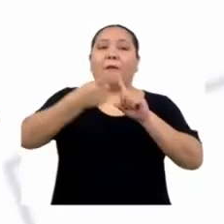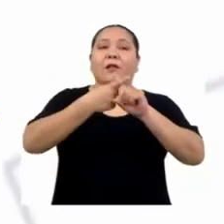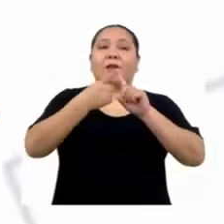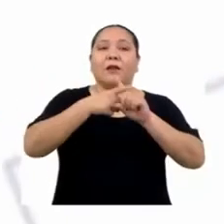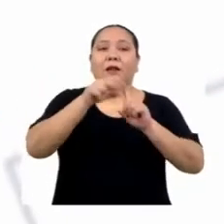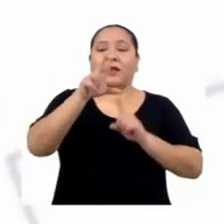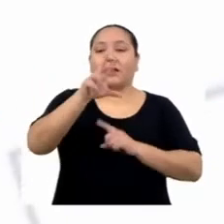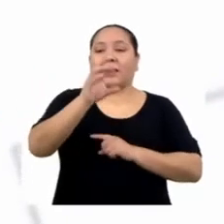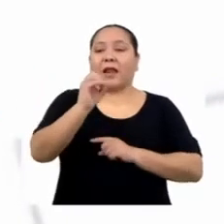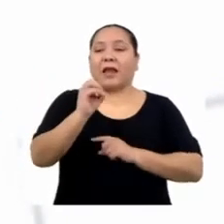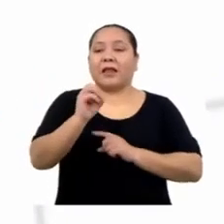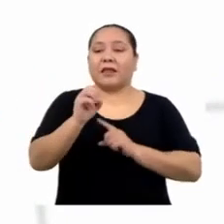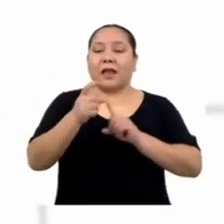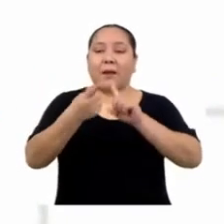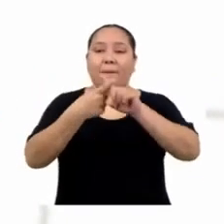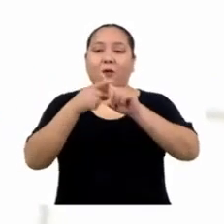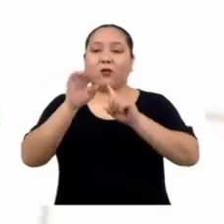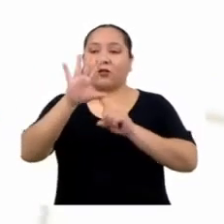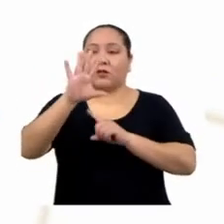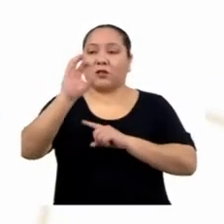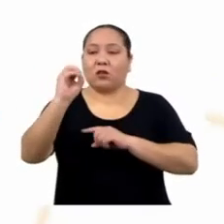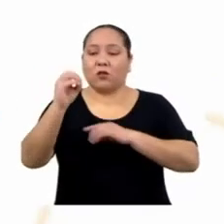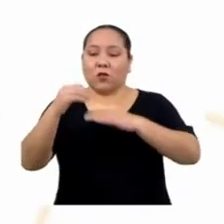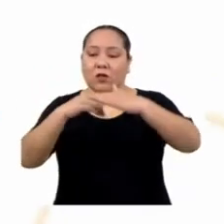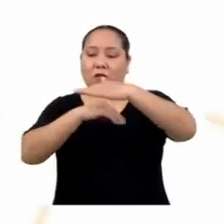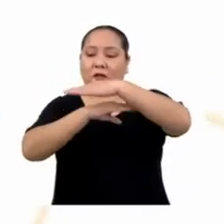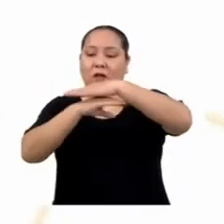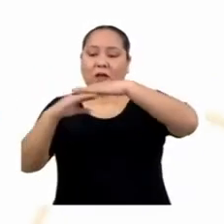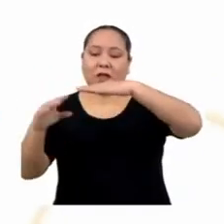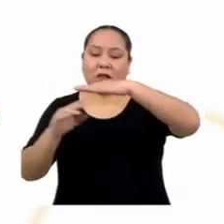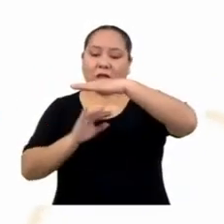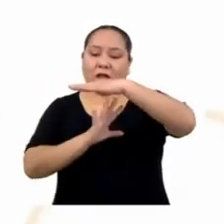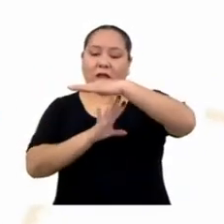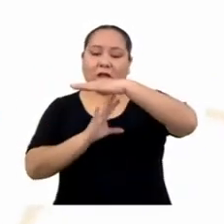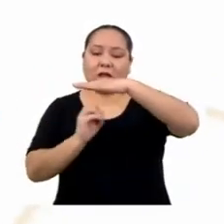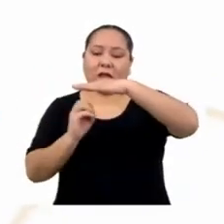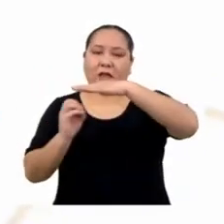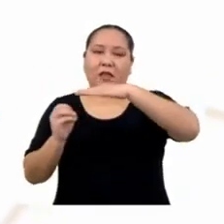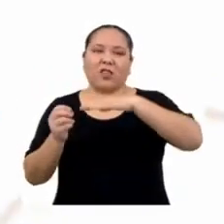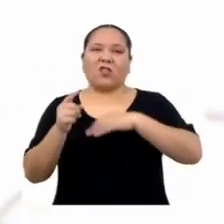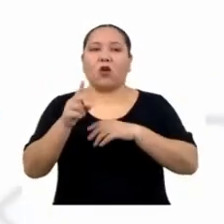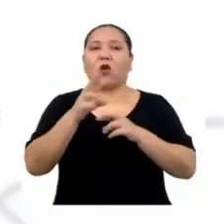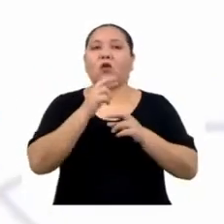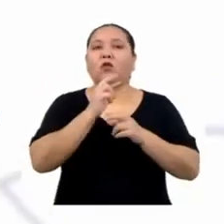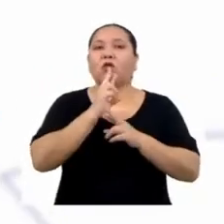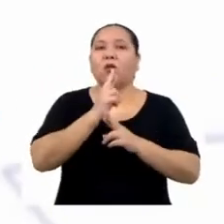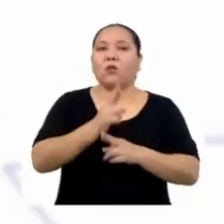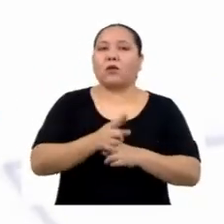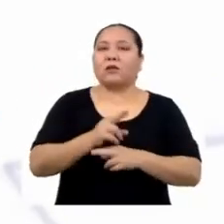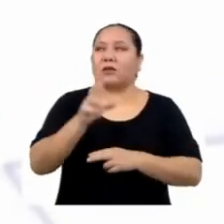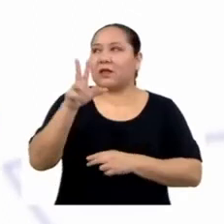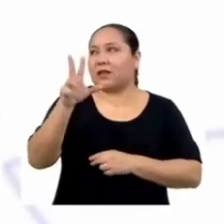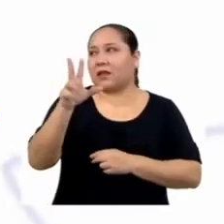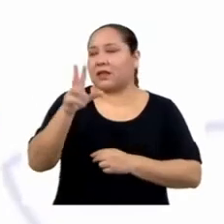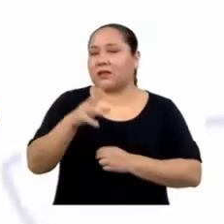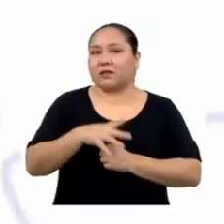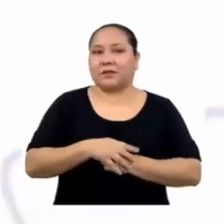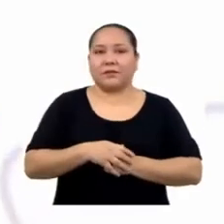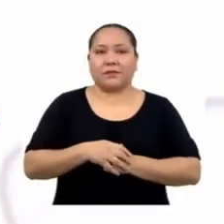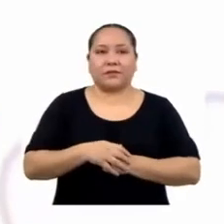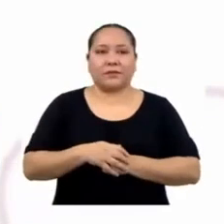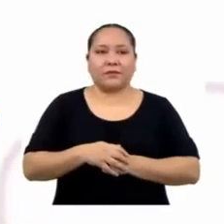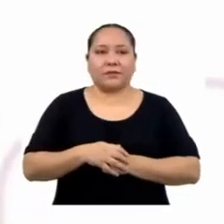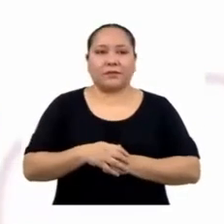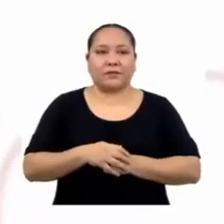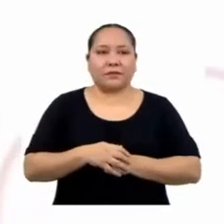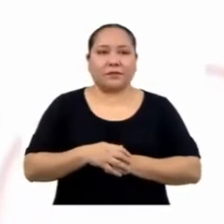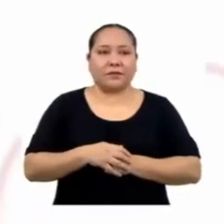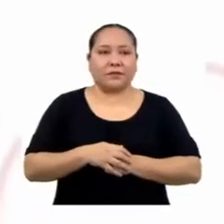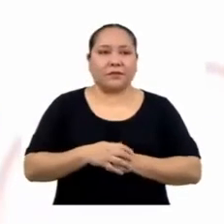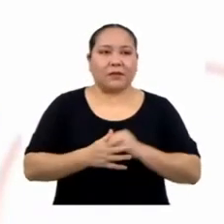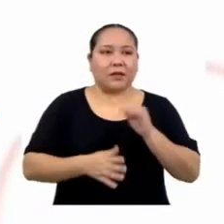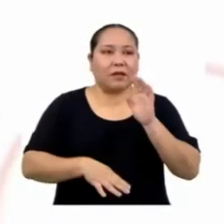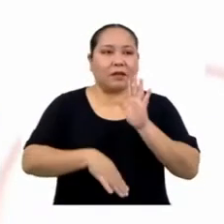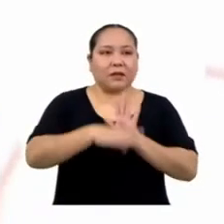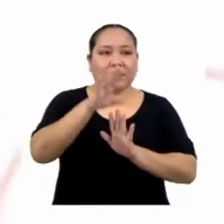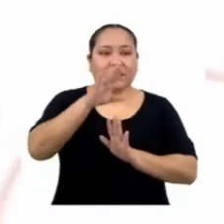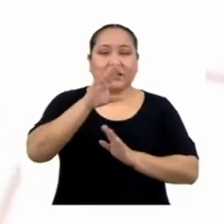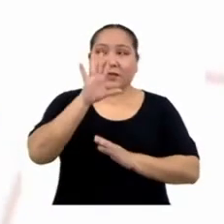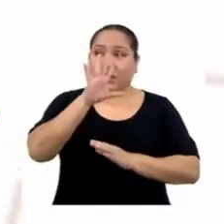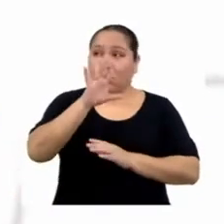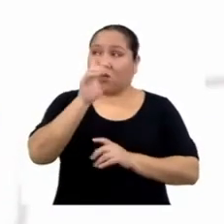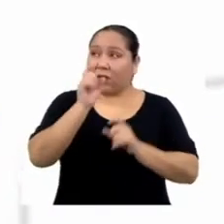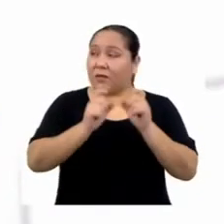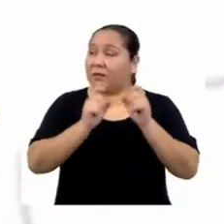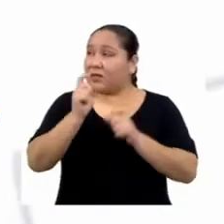30 por 50 entre 500. ¿Qué número obtienes de eso? ¡Es 3! ¿Llegó a ser de 50 personas la muestra?